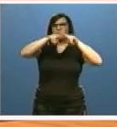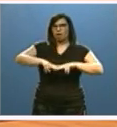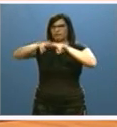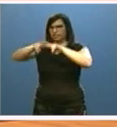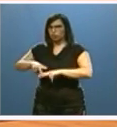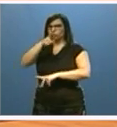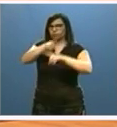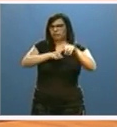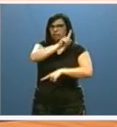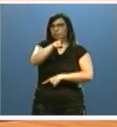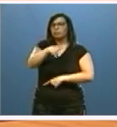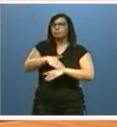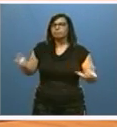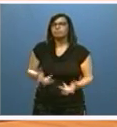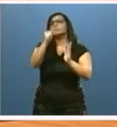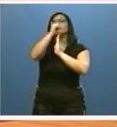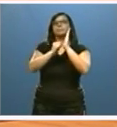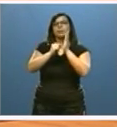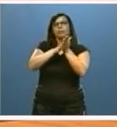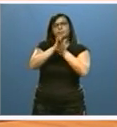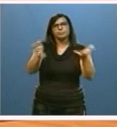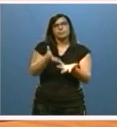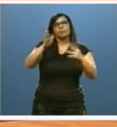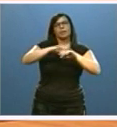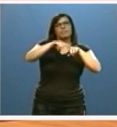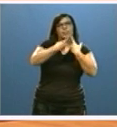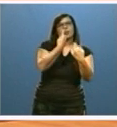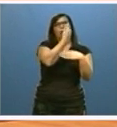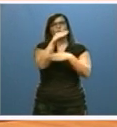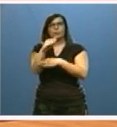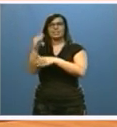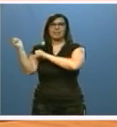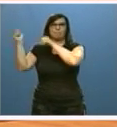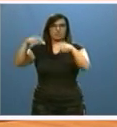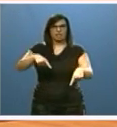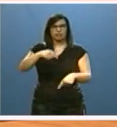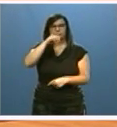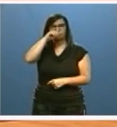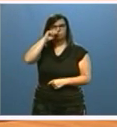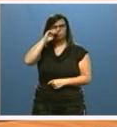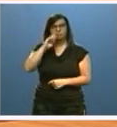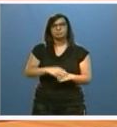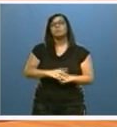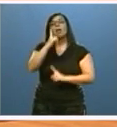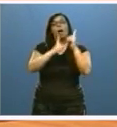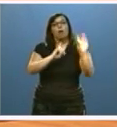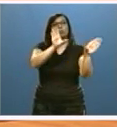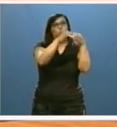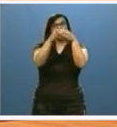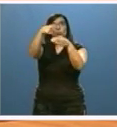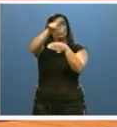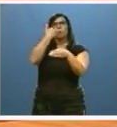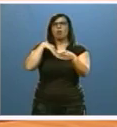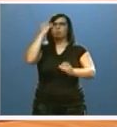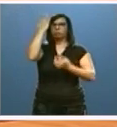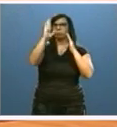para fortalecer medidas de estímulo dirigidas a familias, jóvenes e inmigrantes. Algunos grupos han remitido ya a